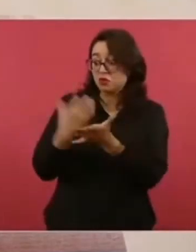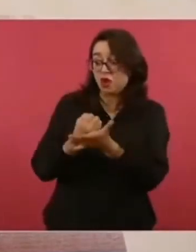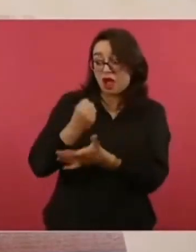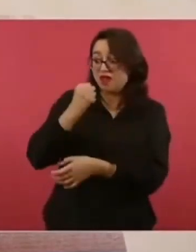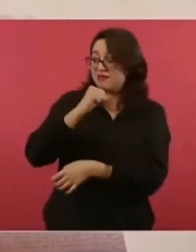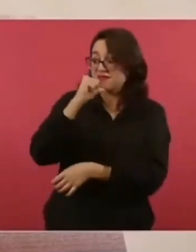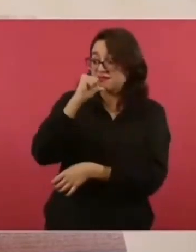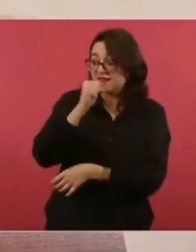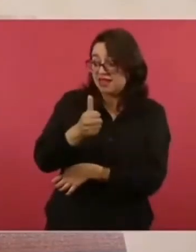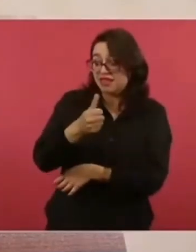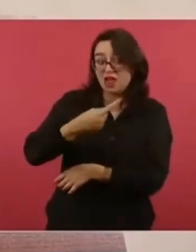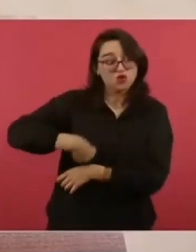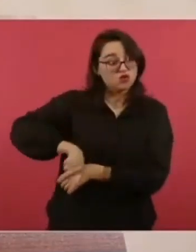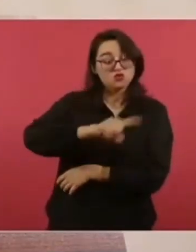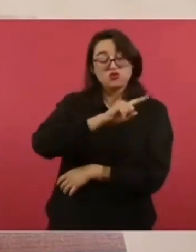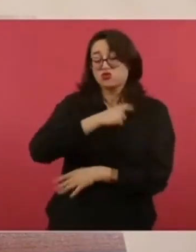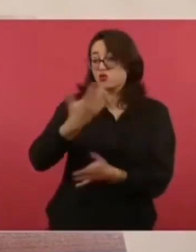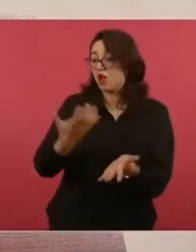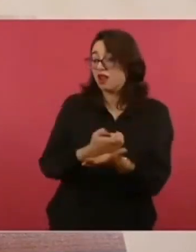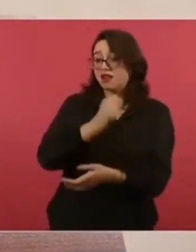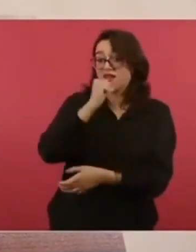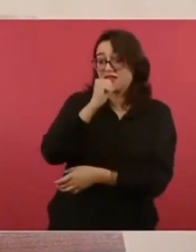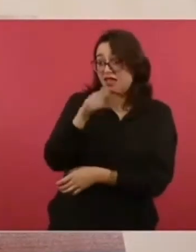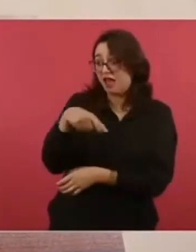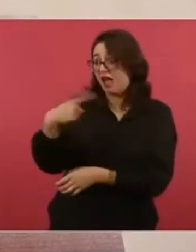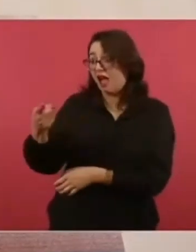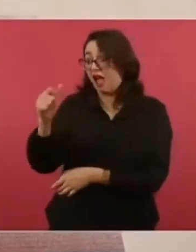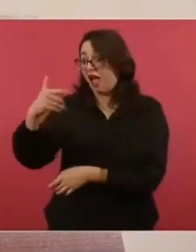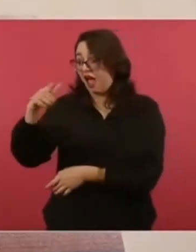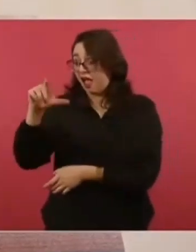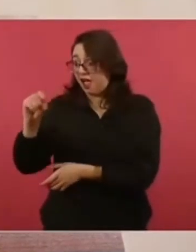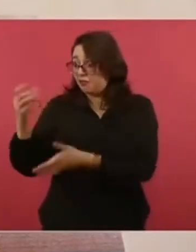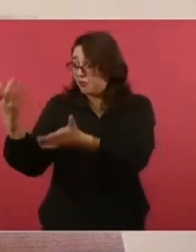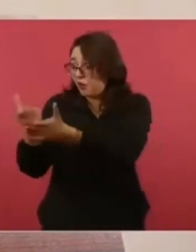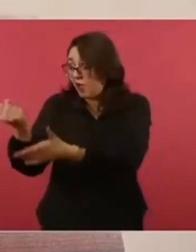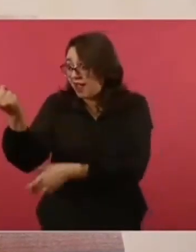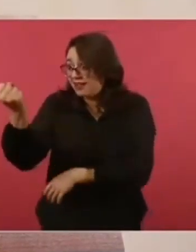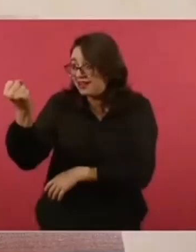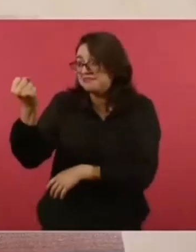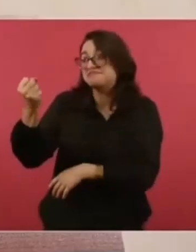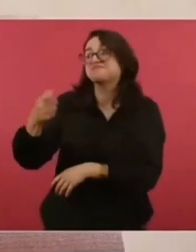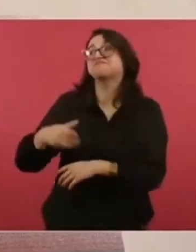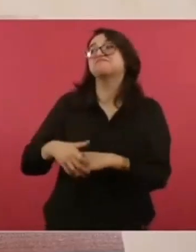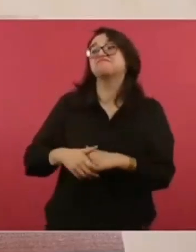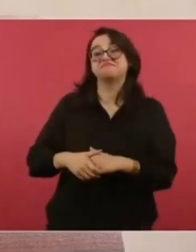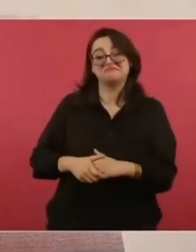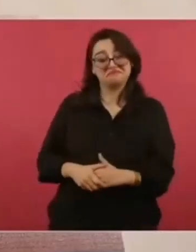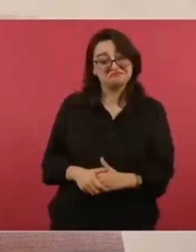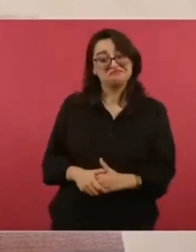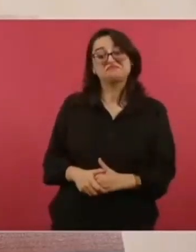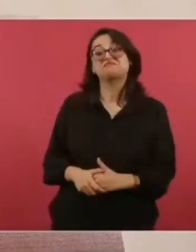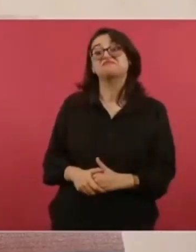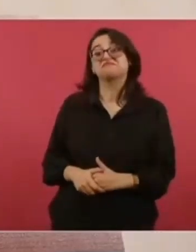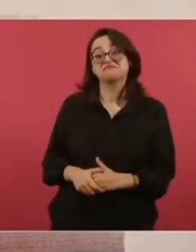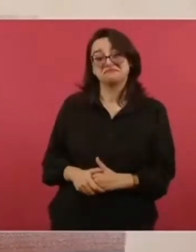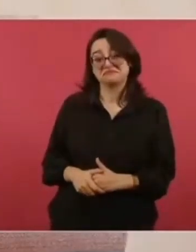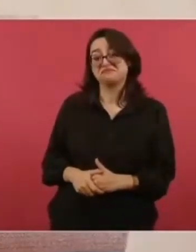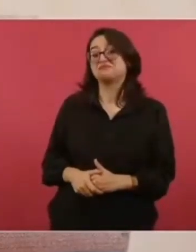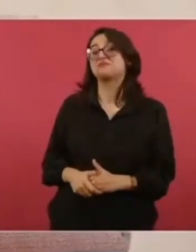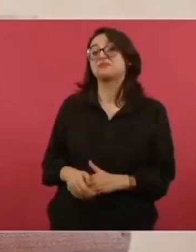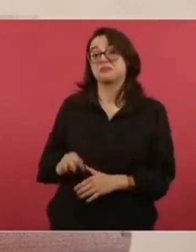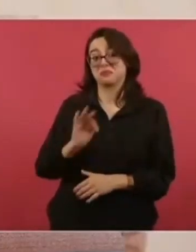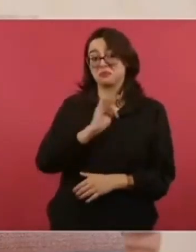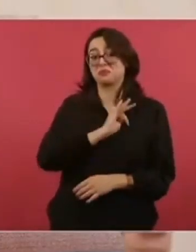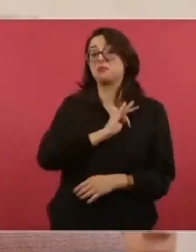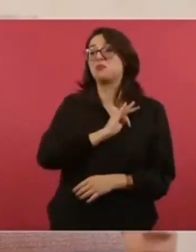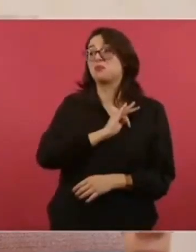la acción que